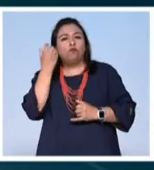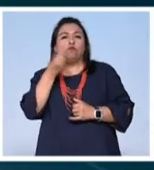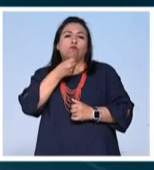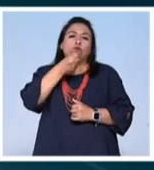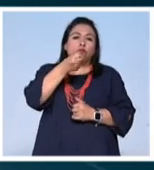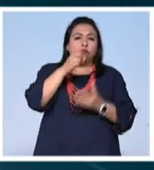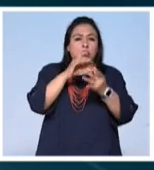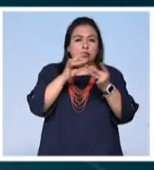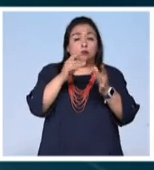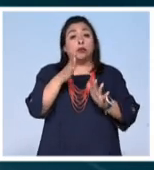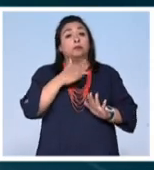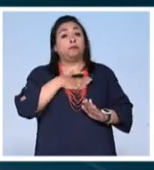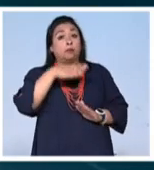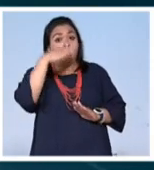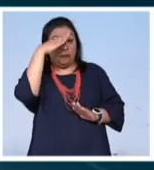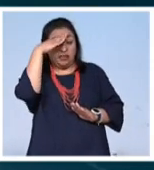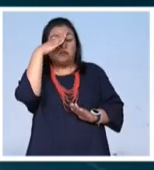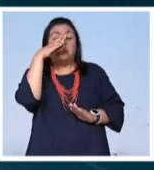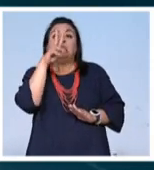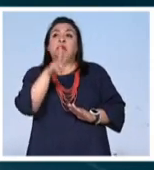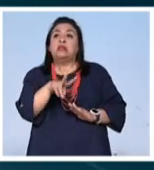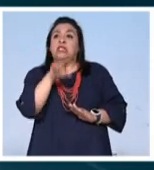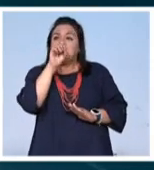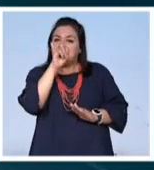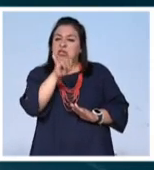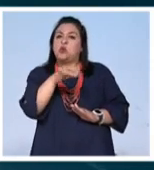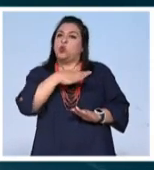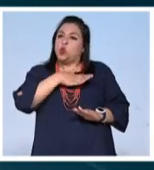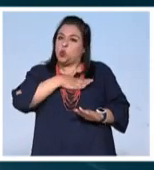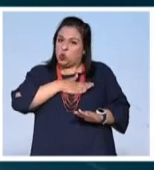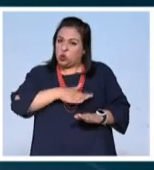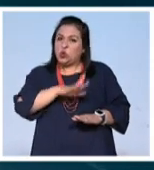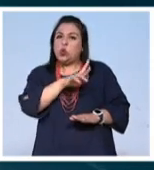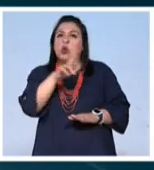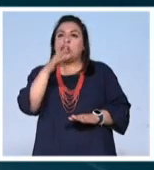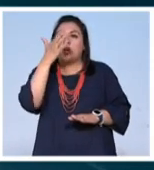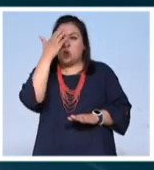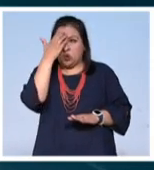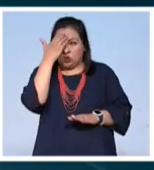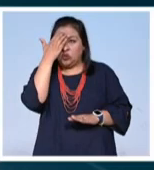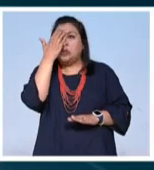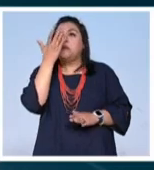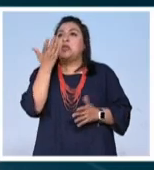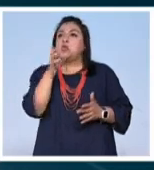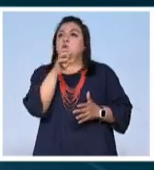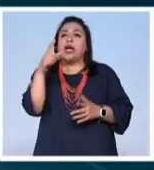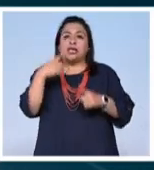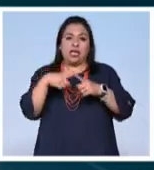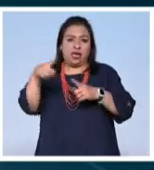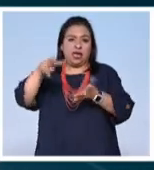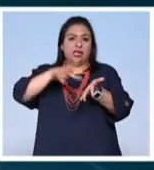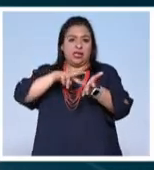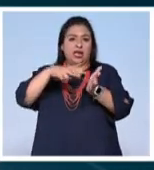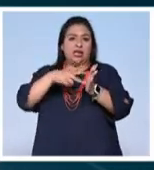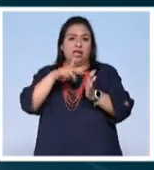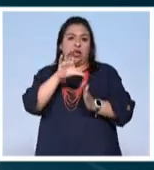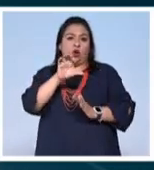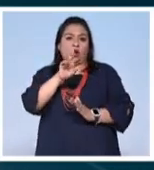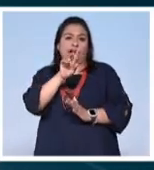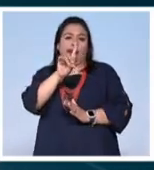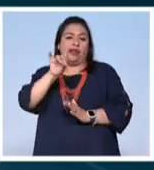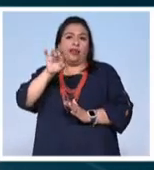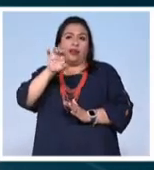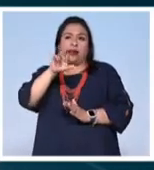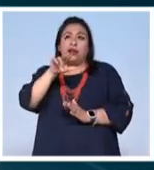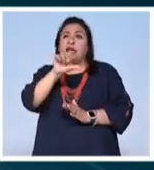Pensamos que valía la pena hacerle un reconocimiento al ingeniero Cárdenas en virtud